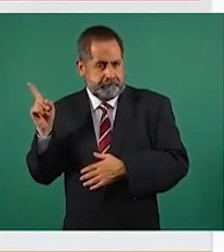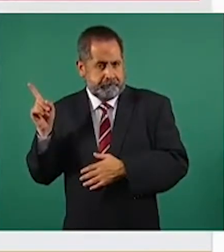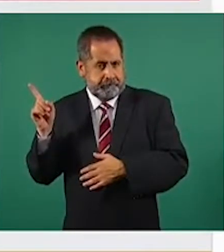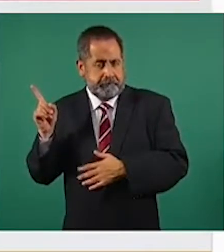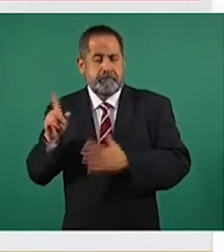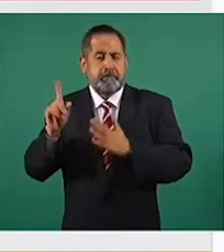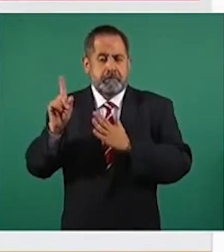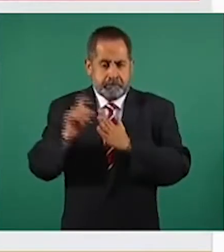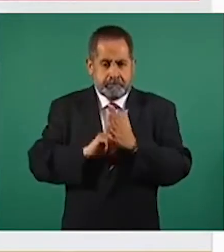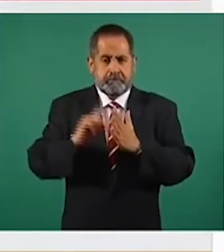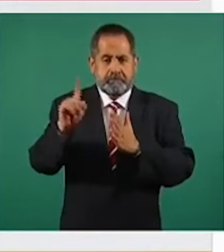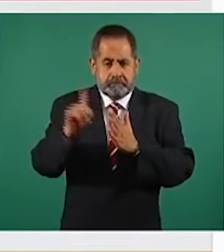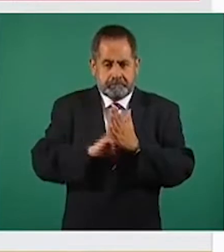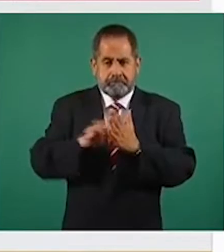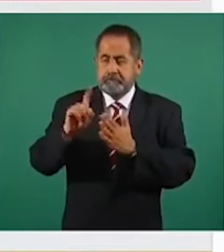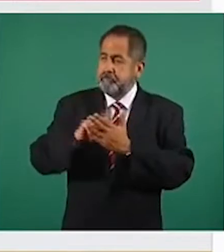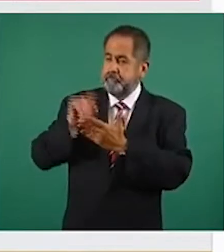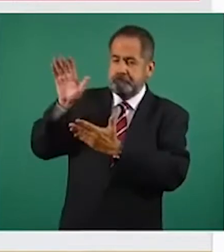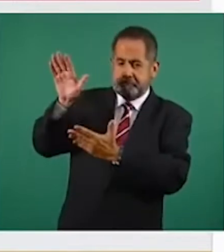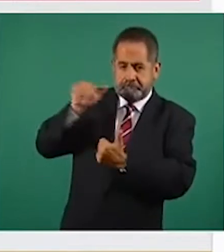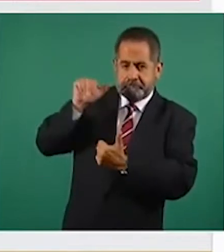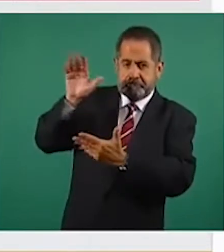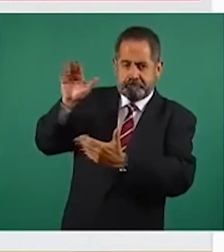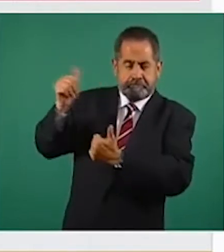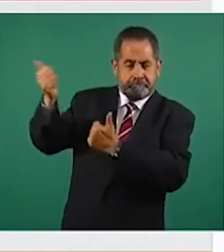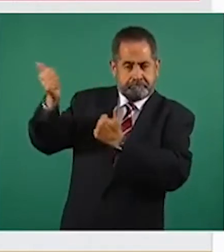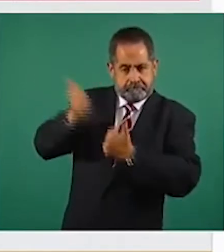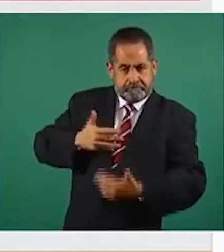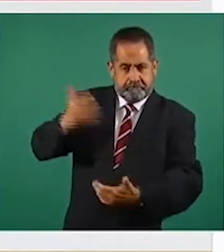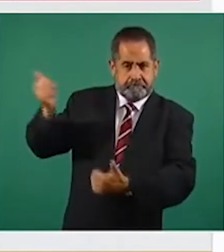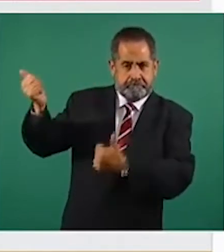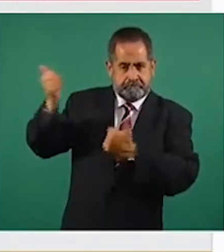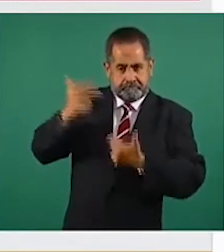mes con mes que estarán recibiendo las instituciones.